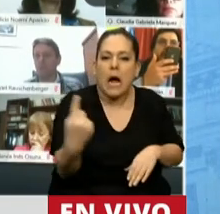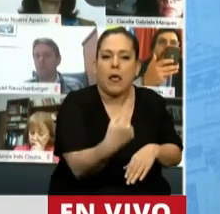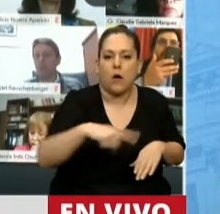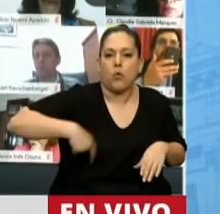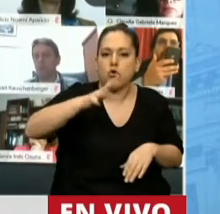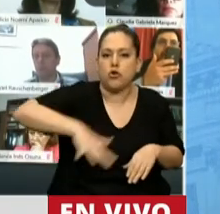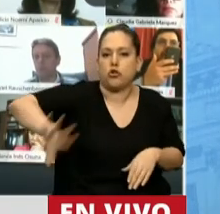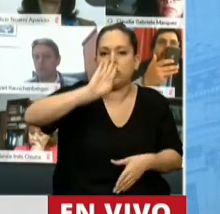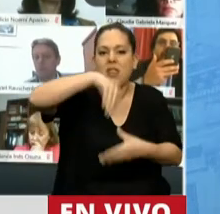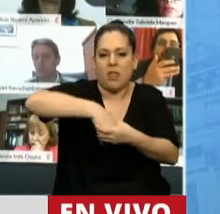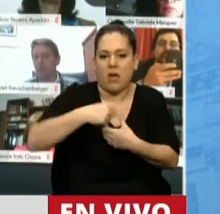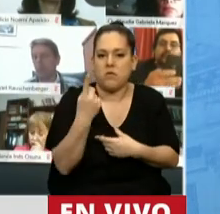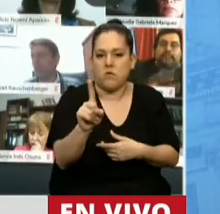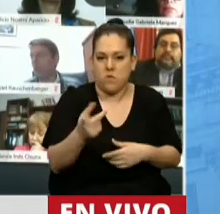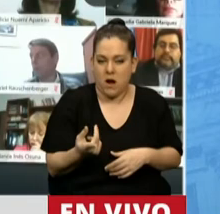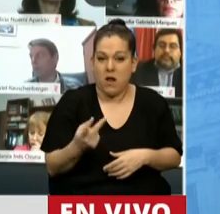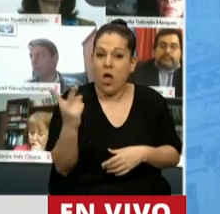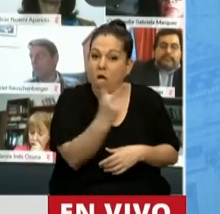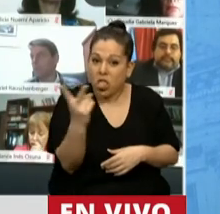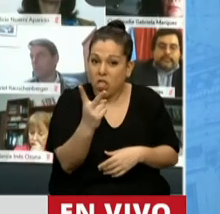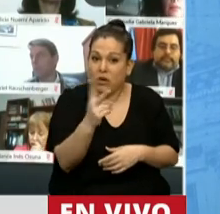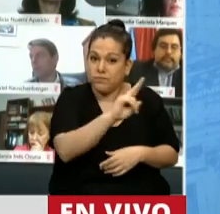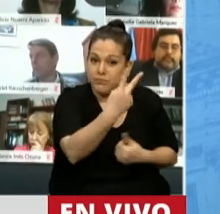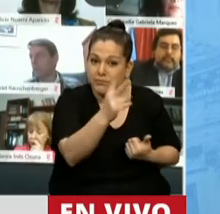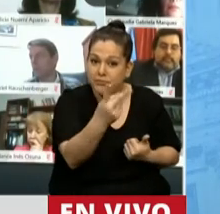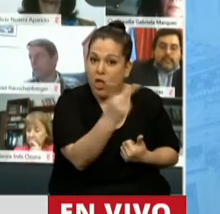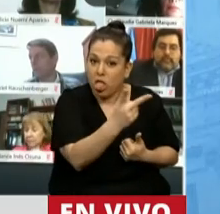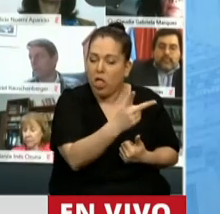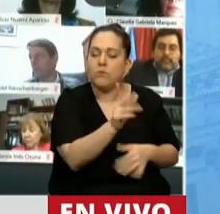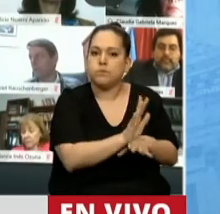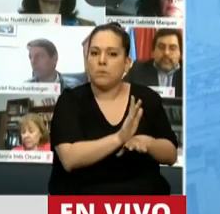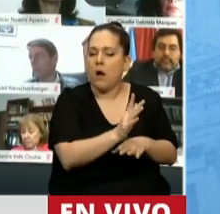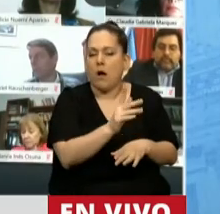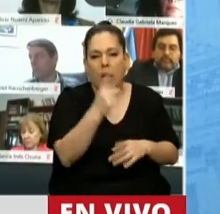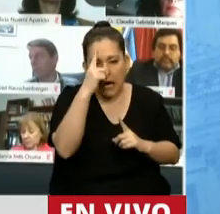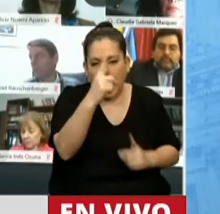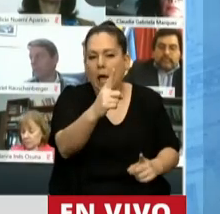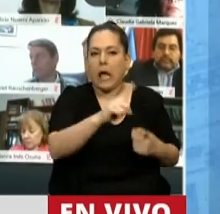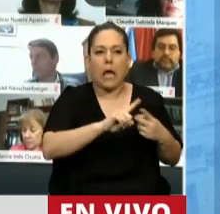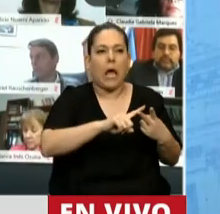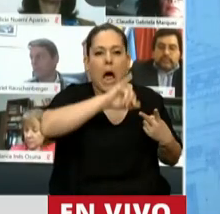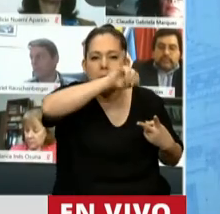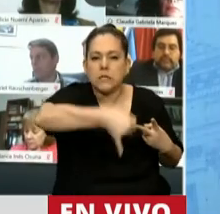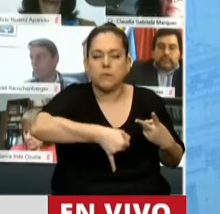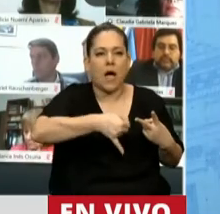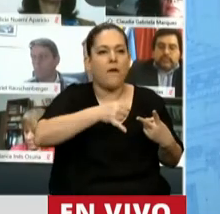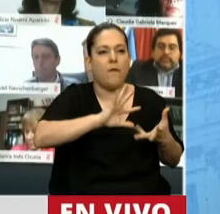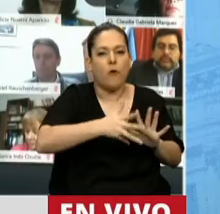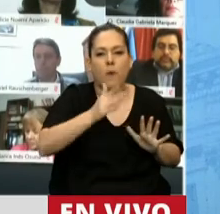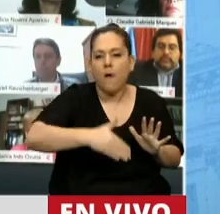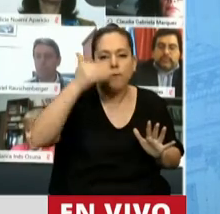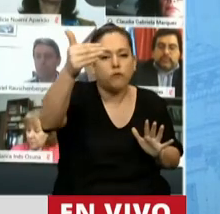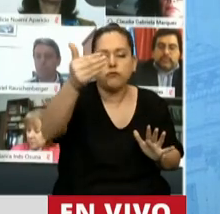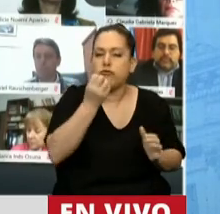Sandra y Rubén eran dos seres excepcionales que creían y aceptaban la idea de un futuro